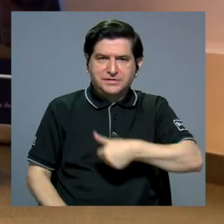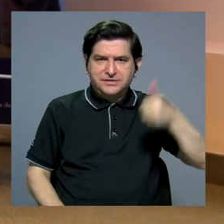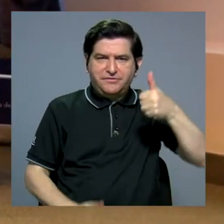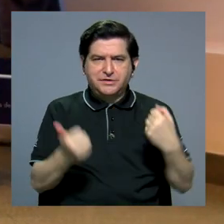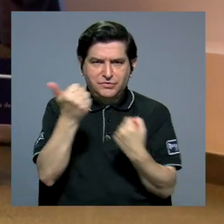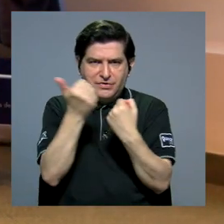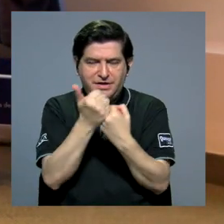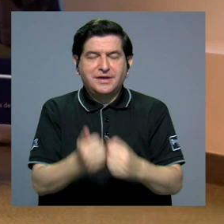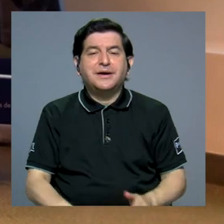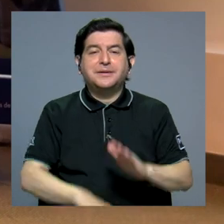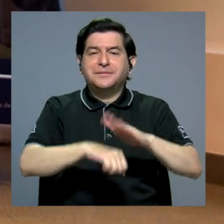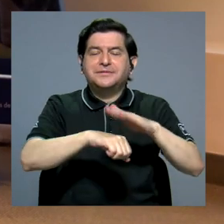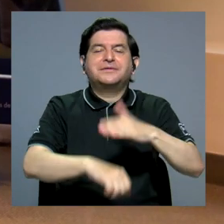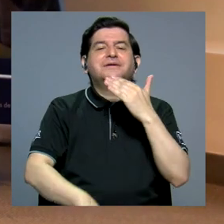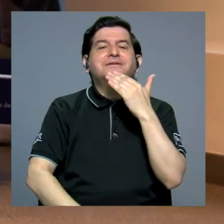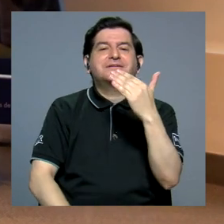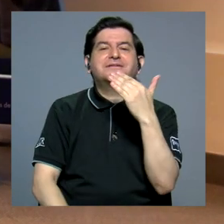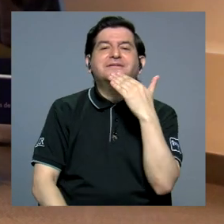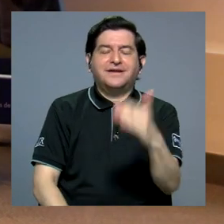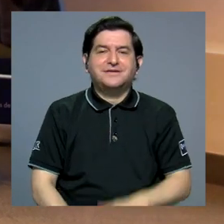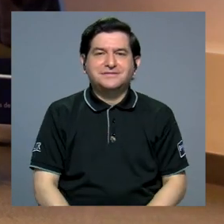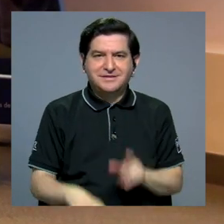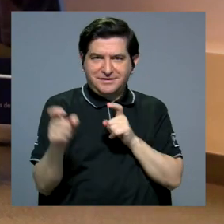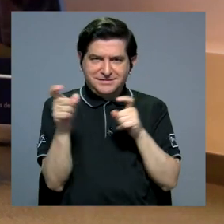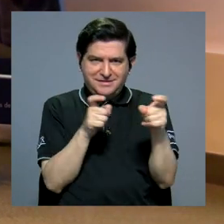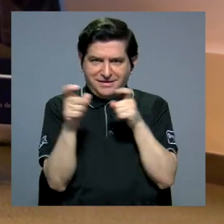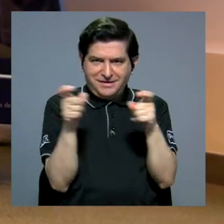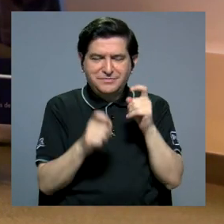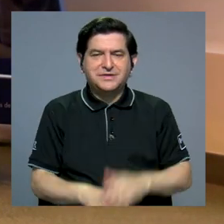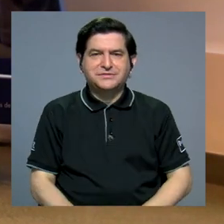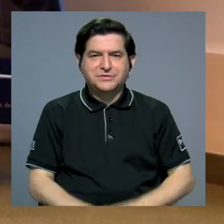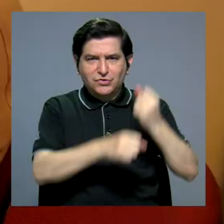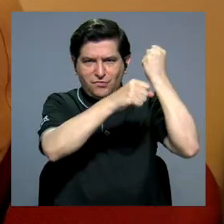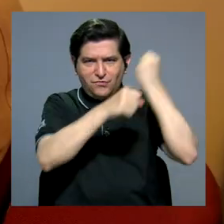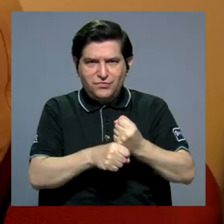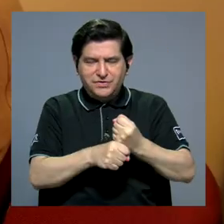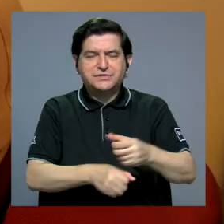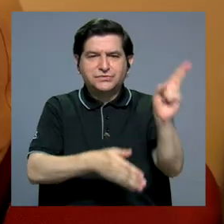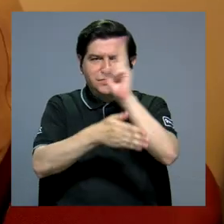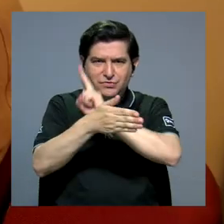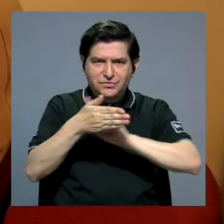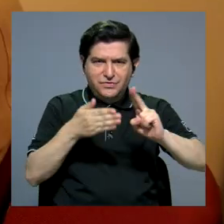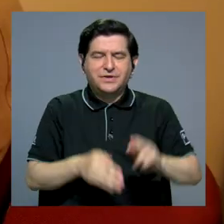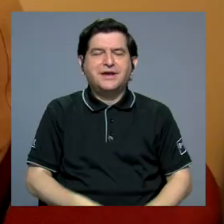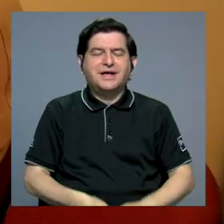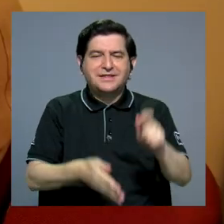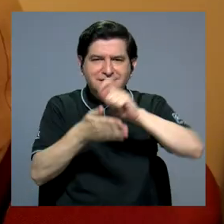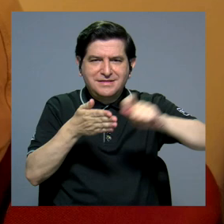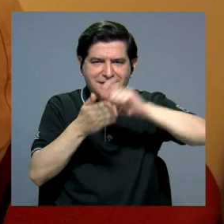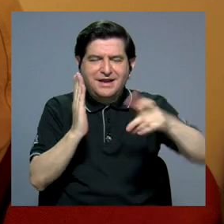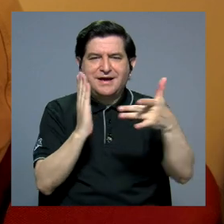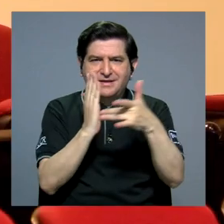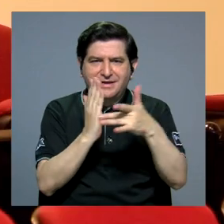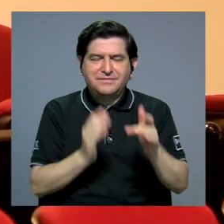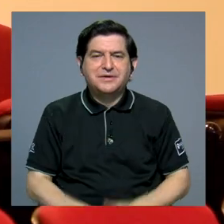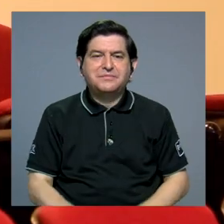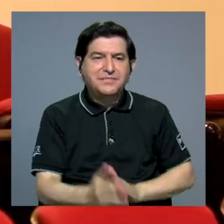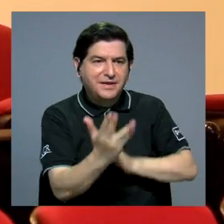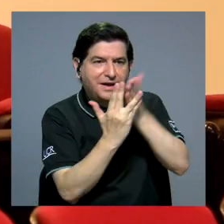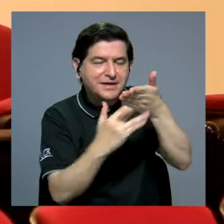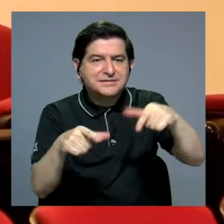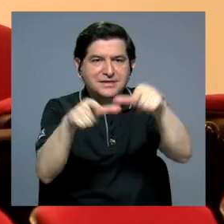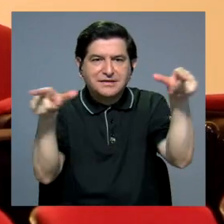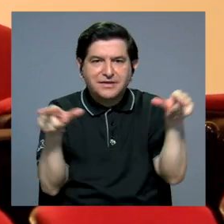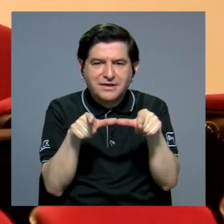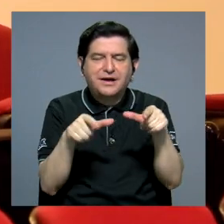permite gracias a la administración por medio de la fundación de la universidad, de la Academia de Tecnología poder llegar a